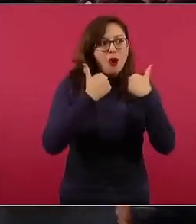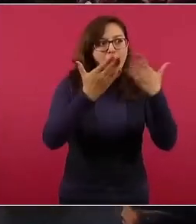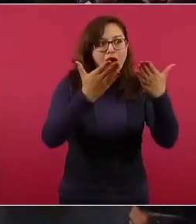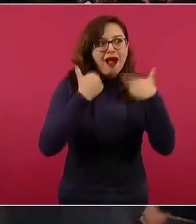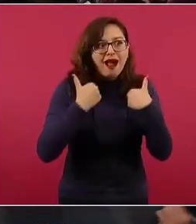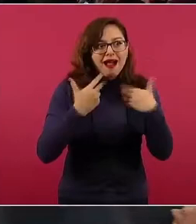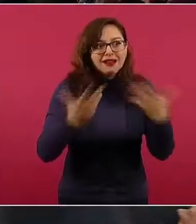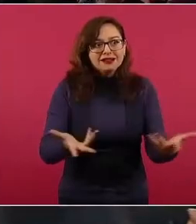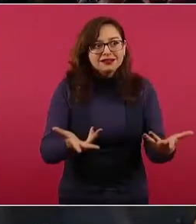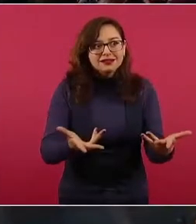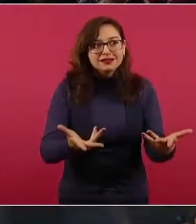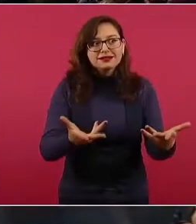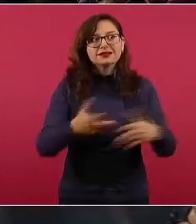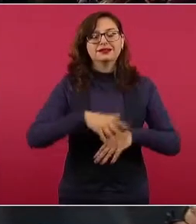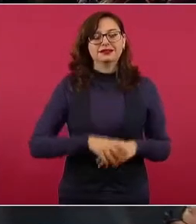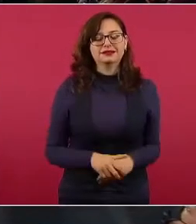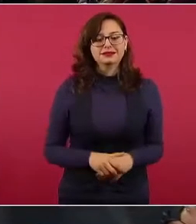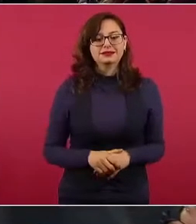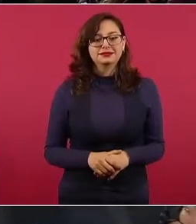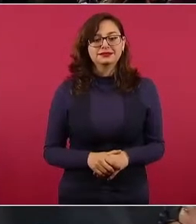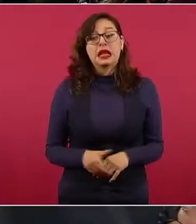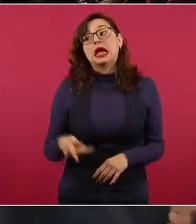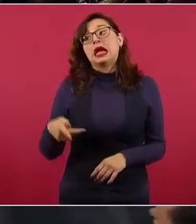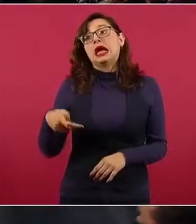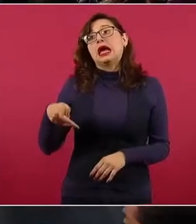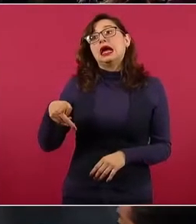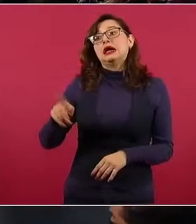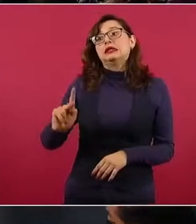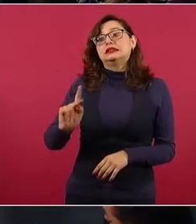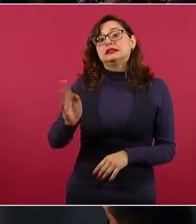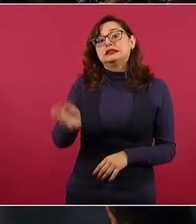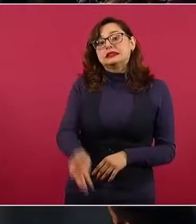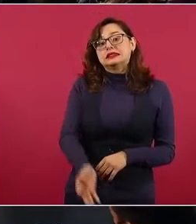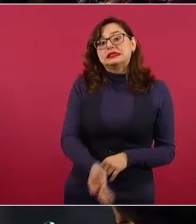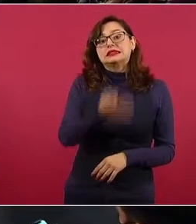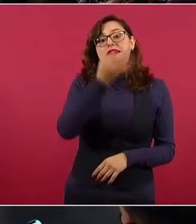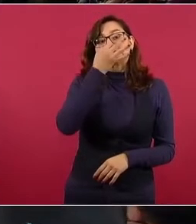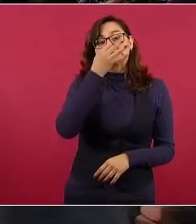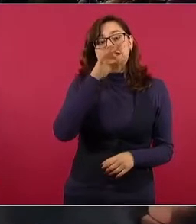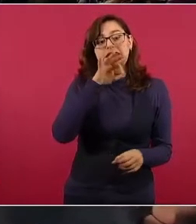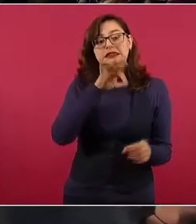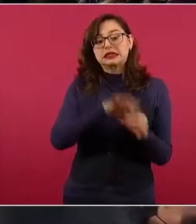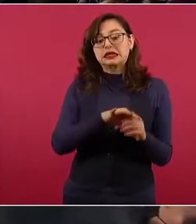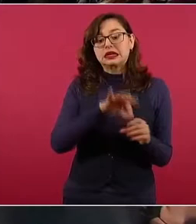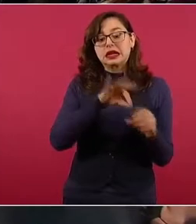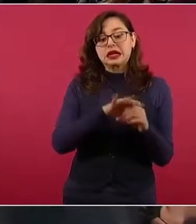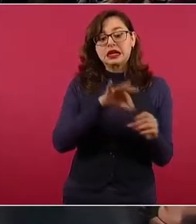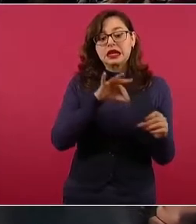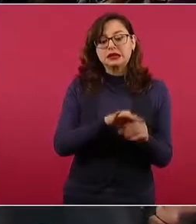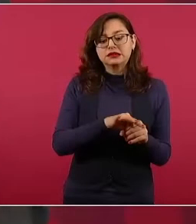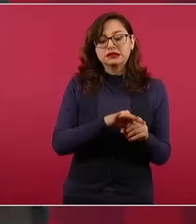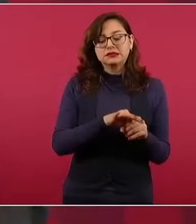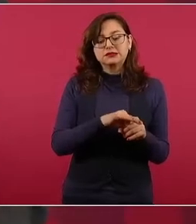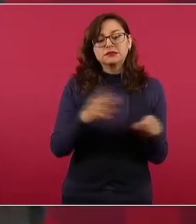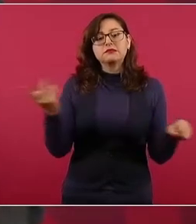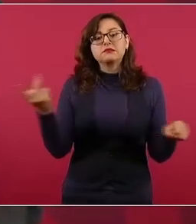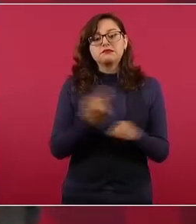tanto unos como otros